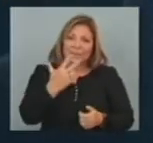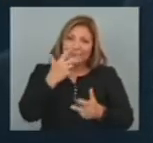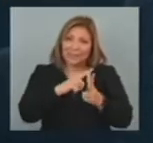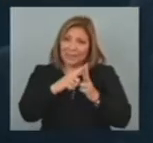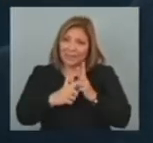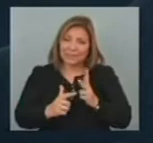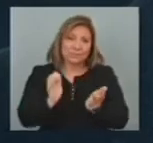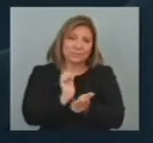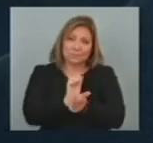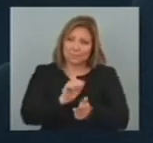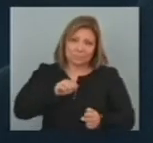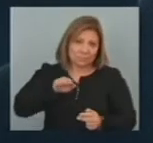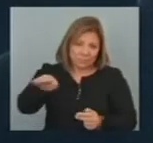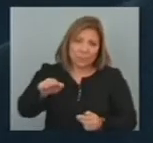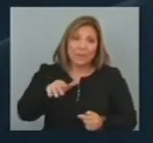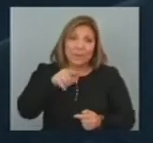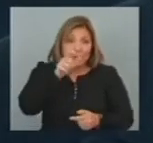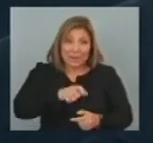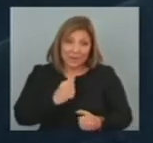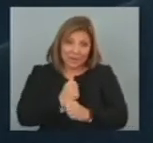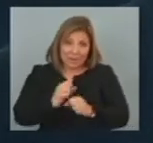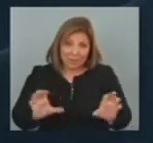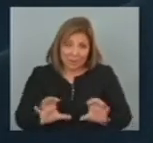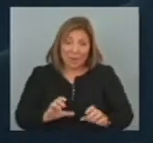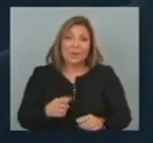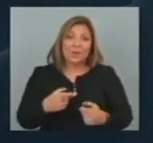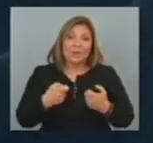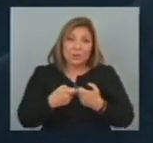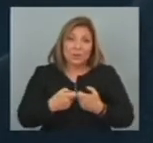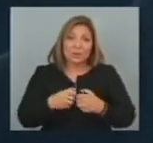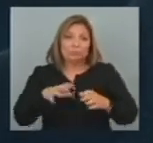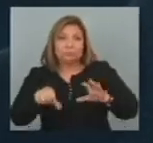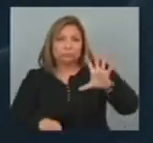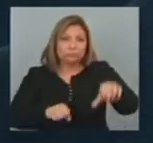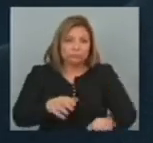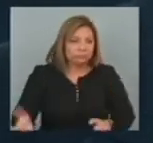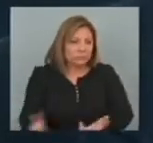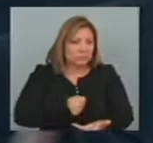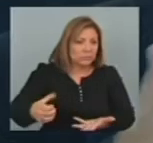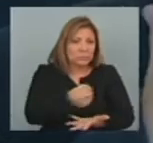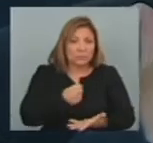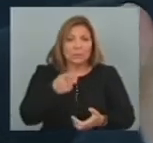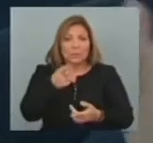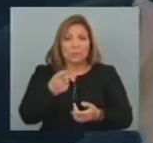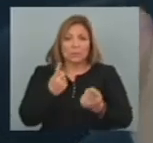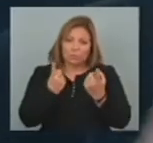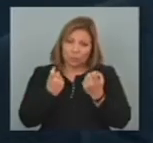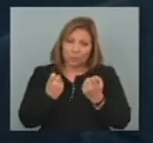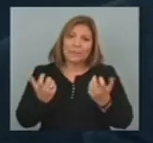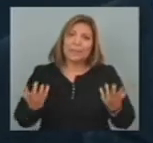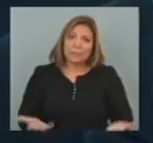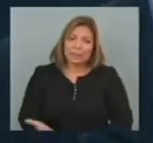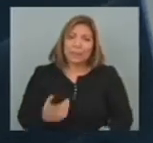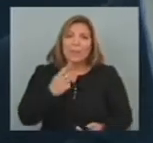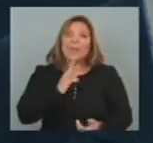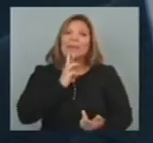Procesadas con prisión Por asociación Para delinquir Y copamiento Es un coletazo O sea